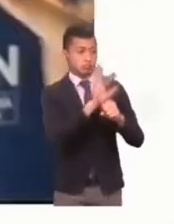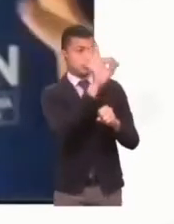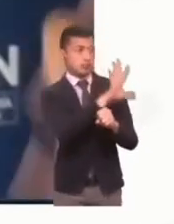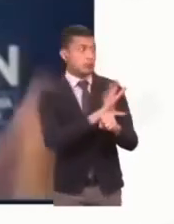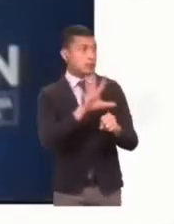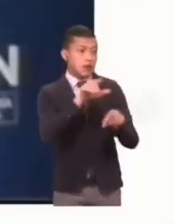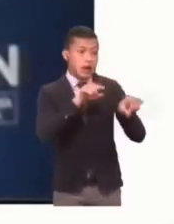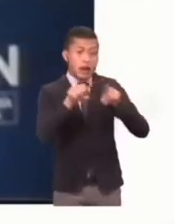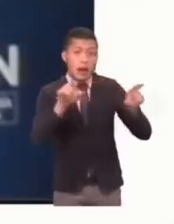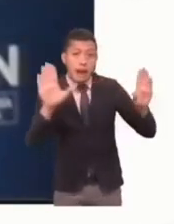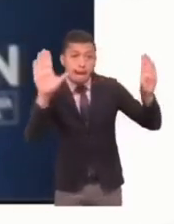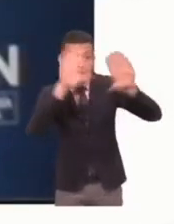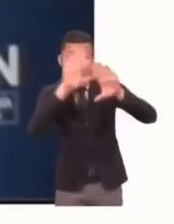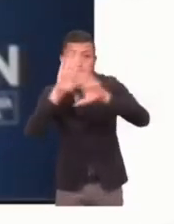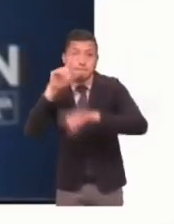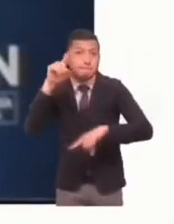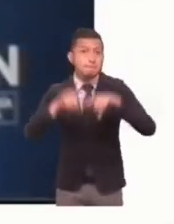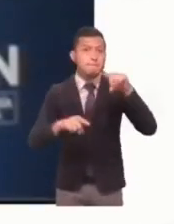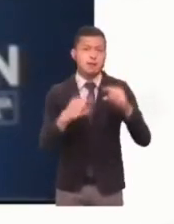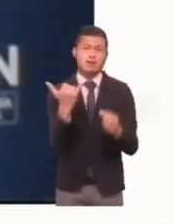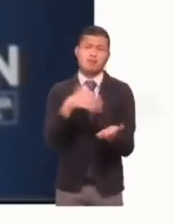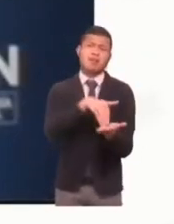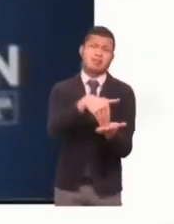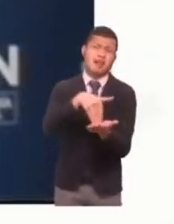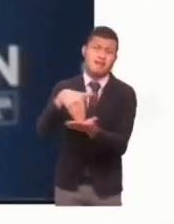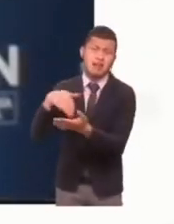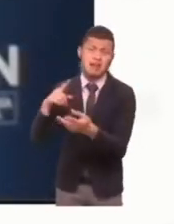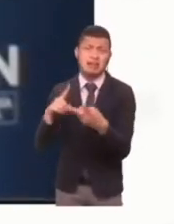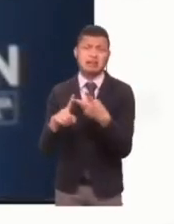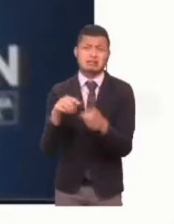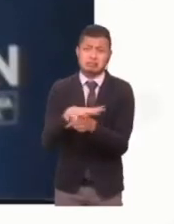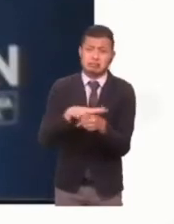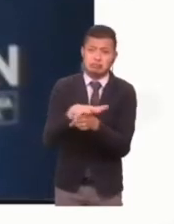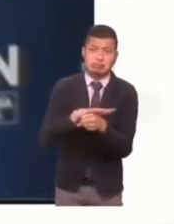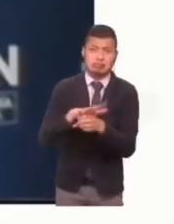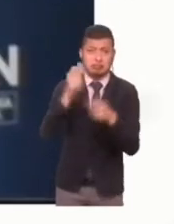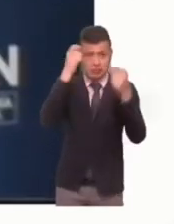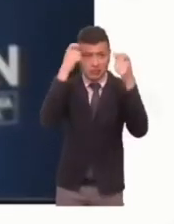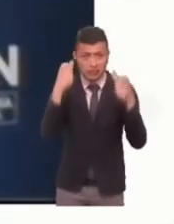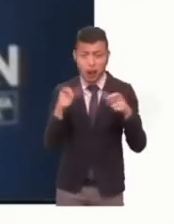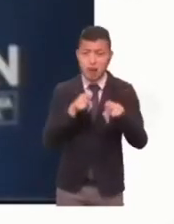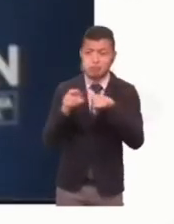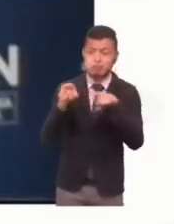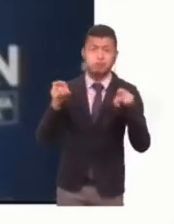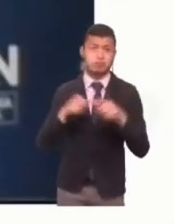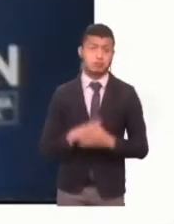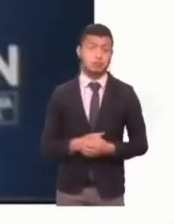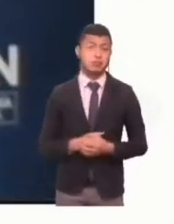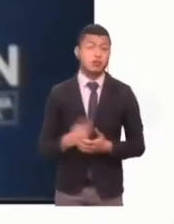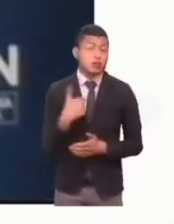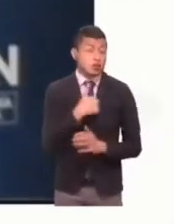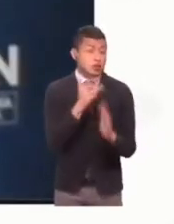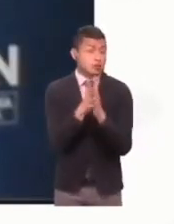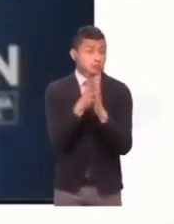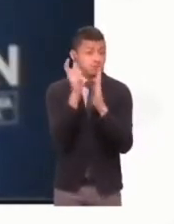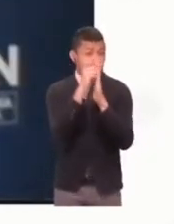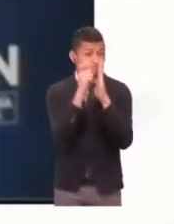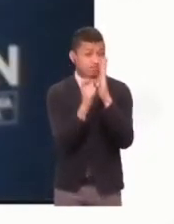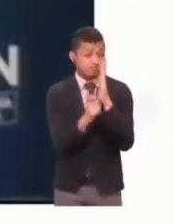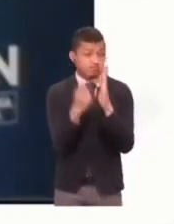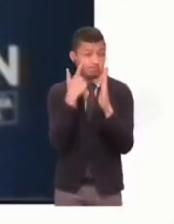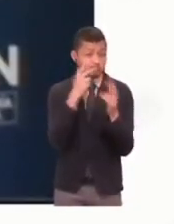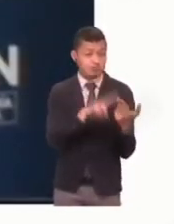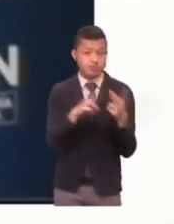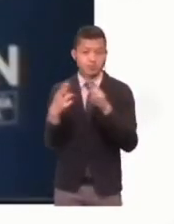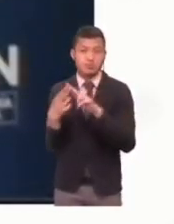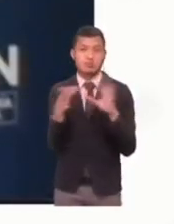desnudado una cantidad de debilidades y de talones de aquí desde el Estado. Yo señalaría básicamente esos relacionados con